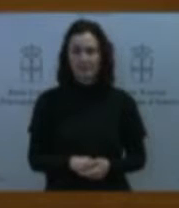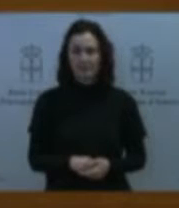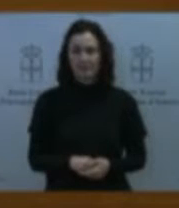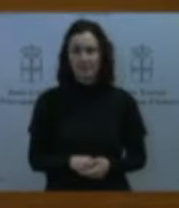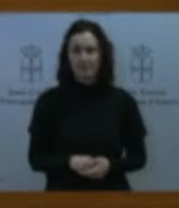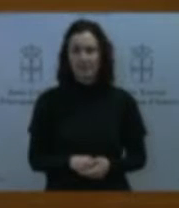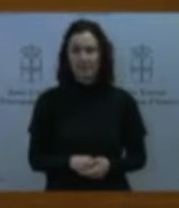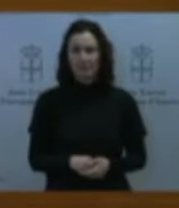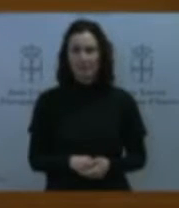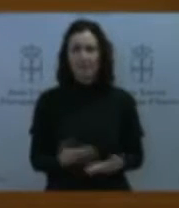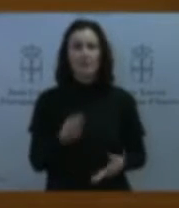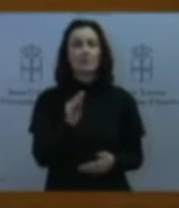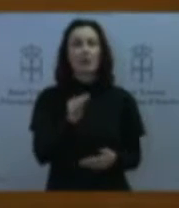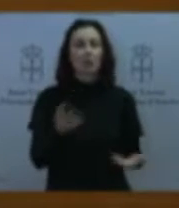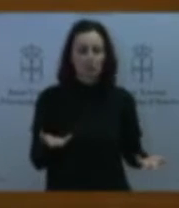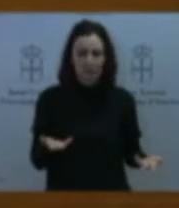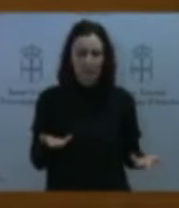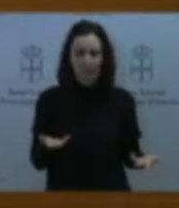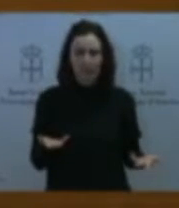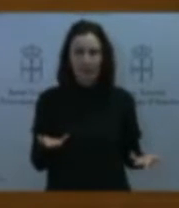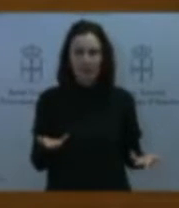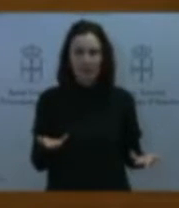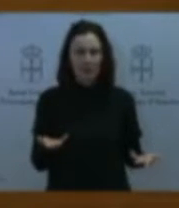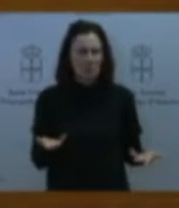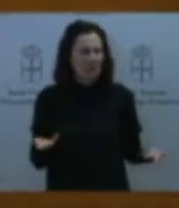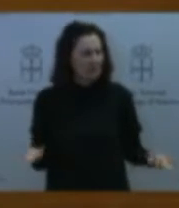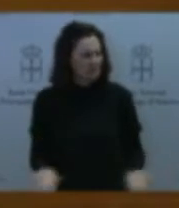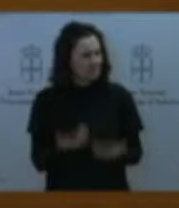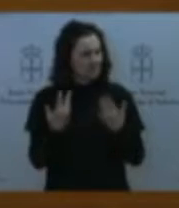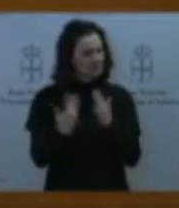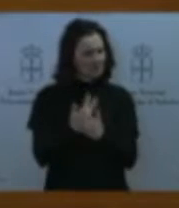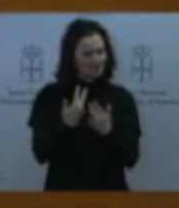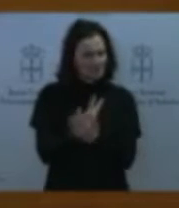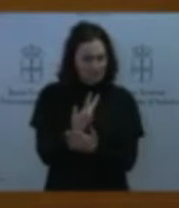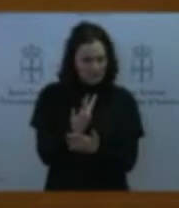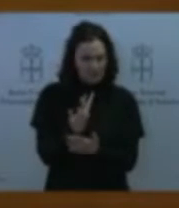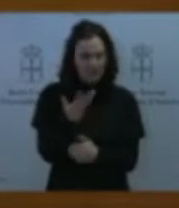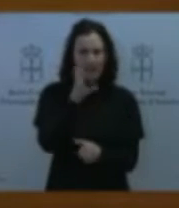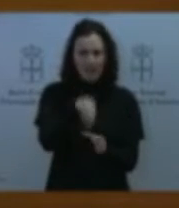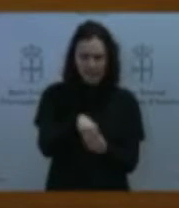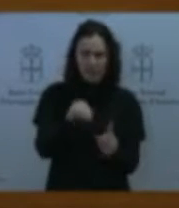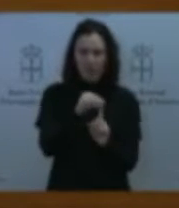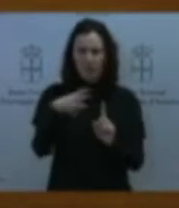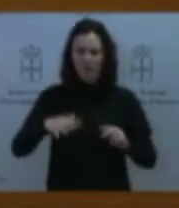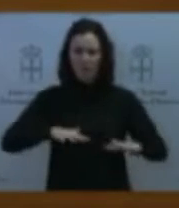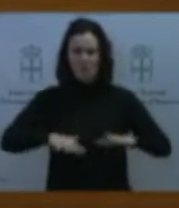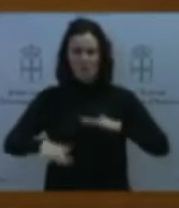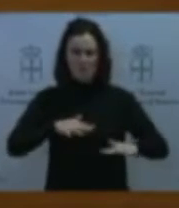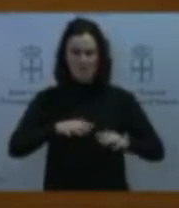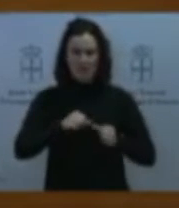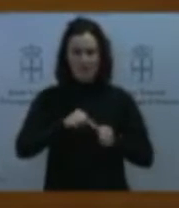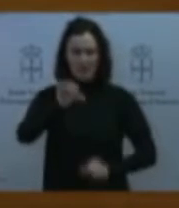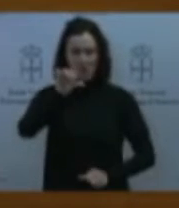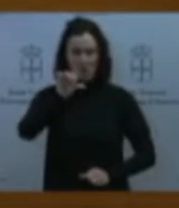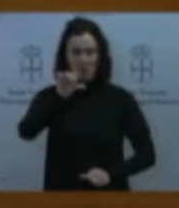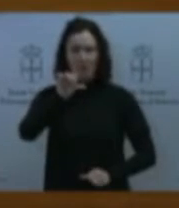cómo carajo nos explica que formando parte del Foro de Movilidad de Gijón y conociendo de primera mano la tramitación